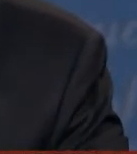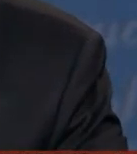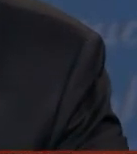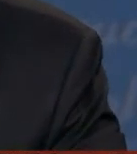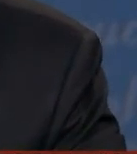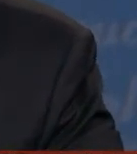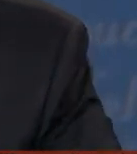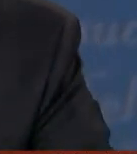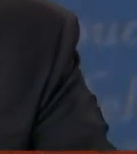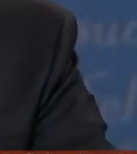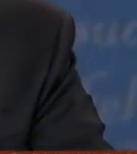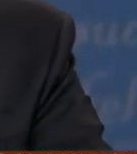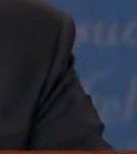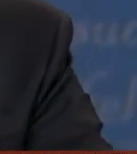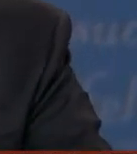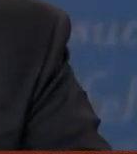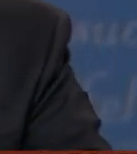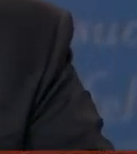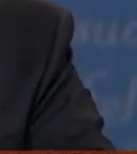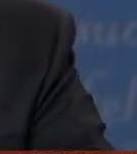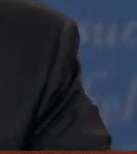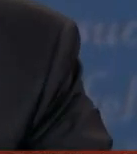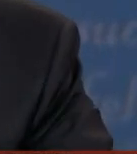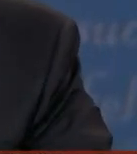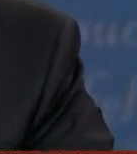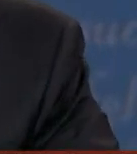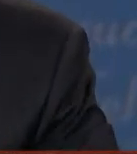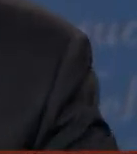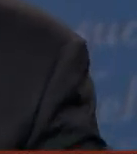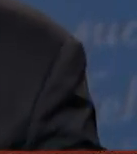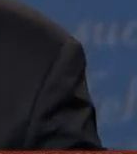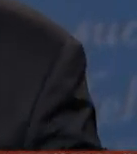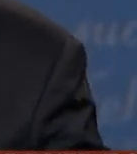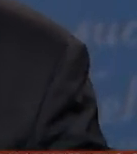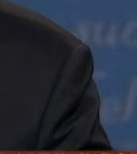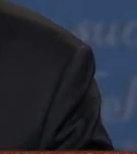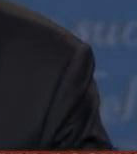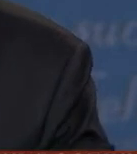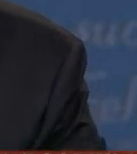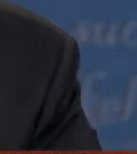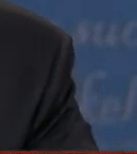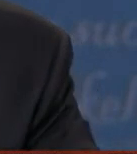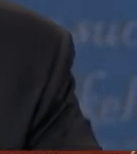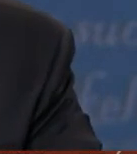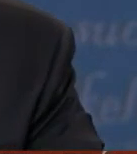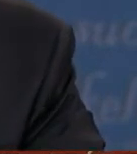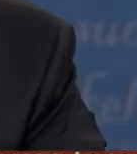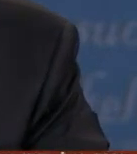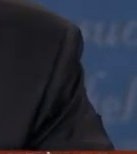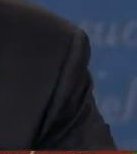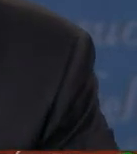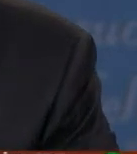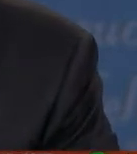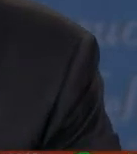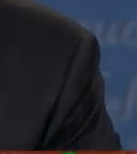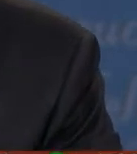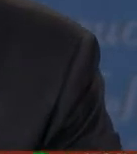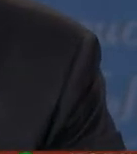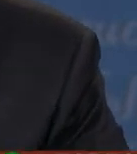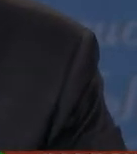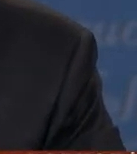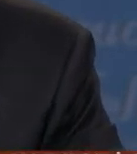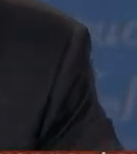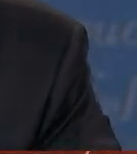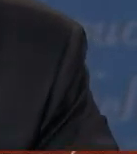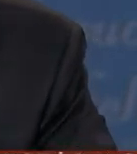el partido republicano es decir está tribalizado está polarizado está muy dividido desgajado desgajado y esa es la gran